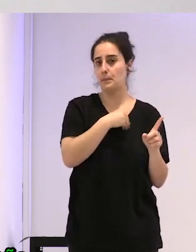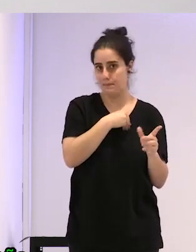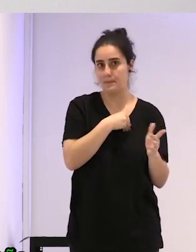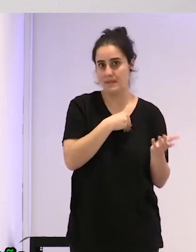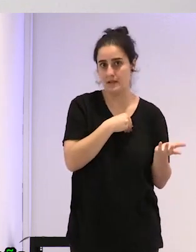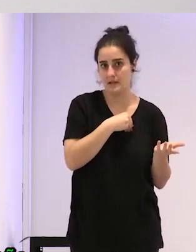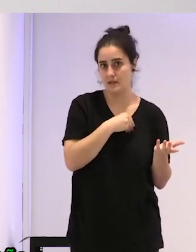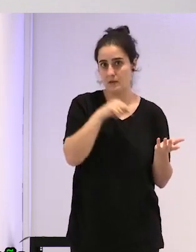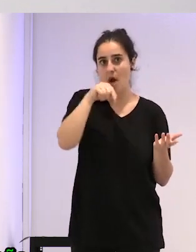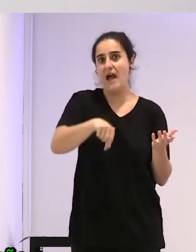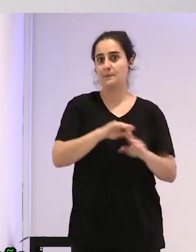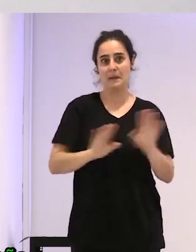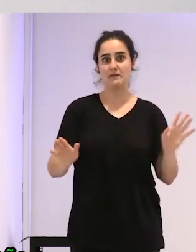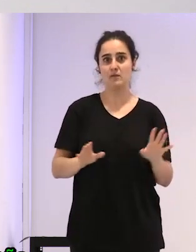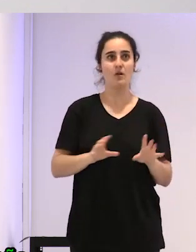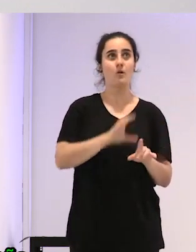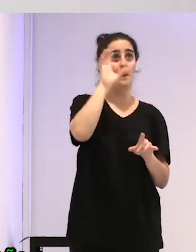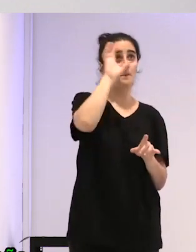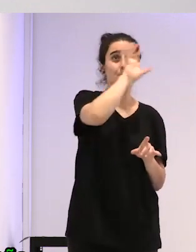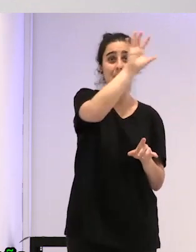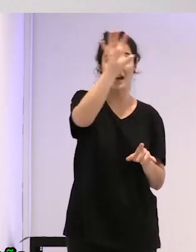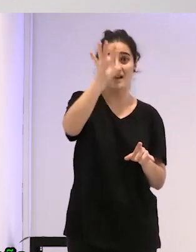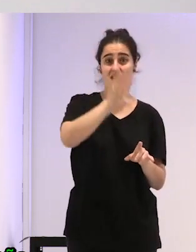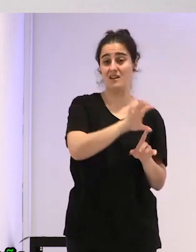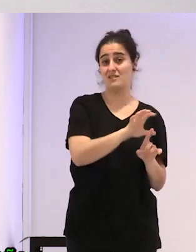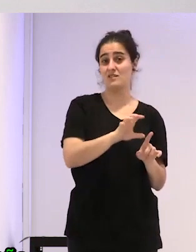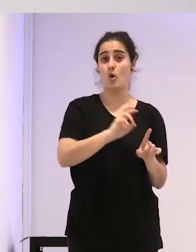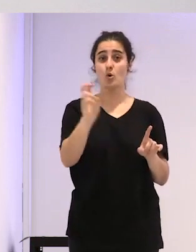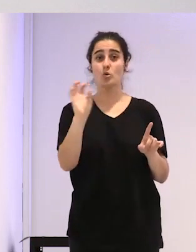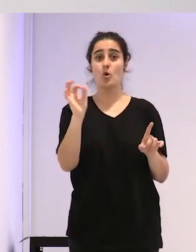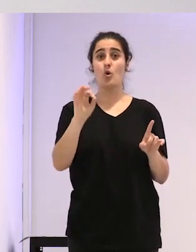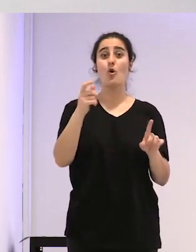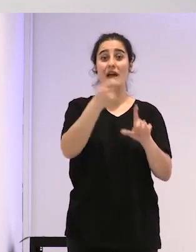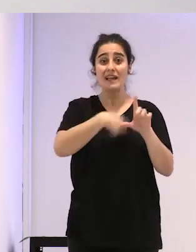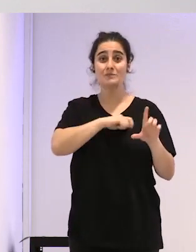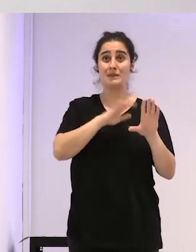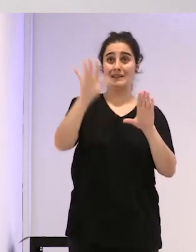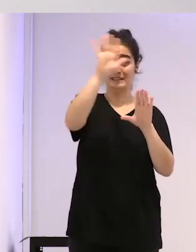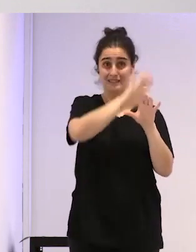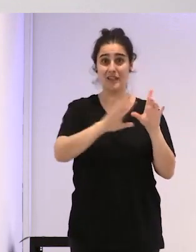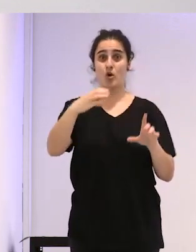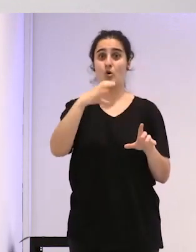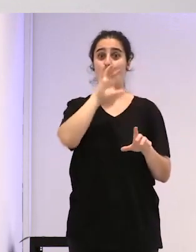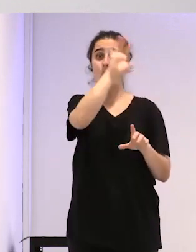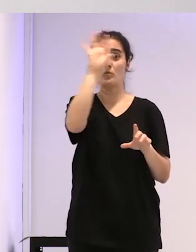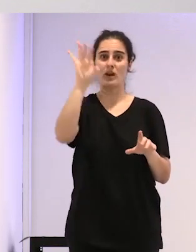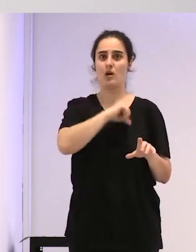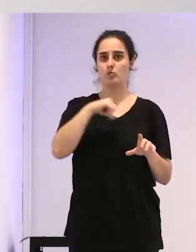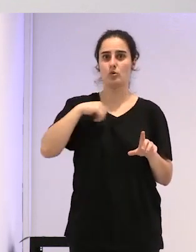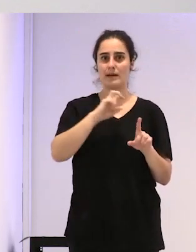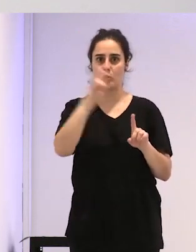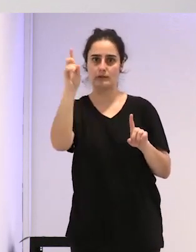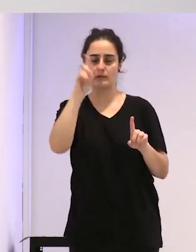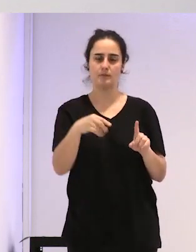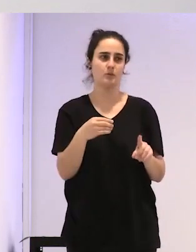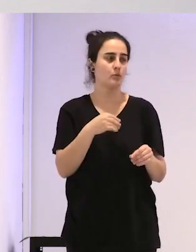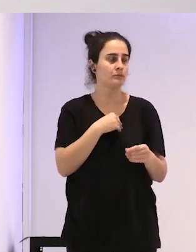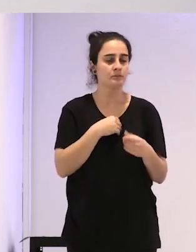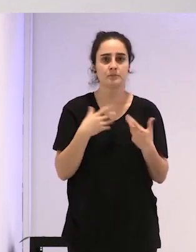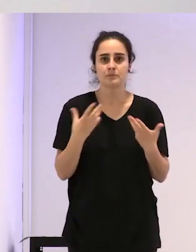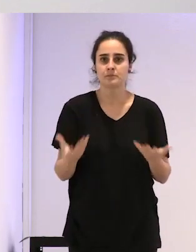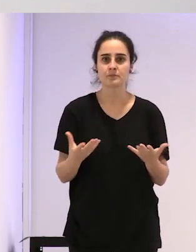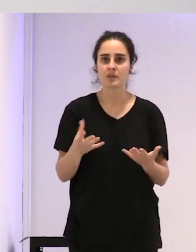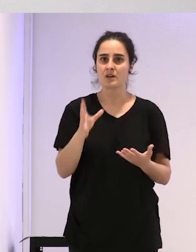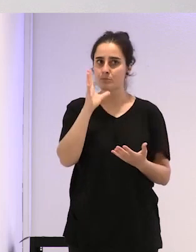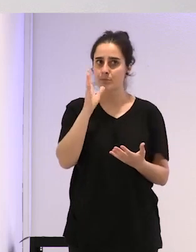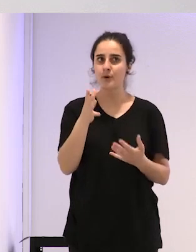aquí, ¿no? sino que en el resto de comunidades de España y en el resto del mundo. Me saben muy mal este modelo